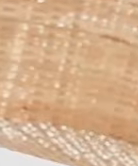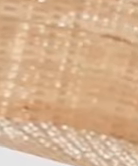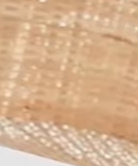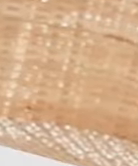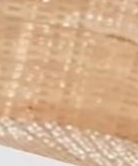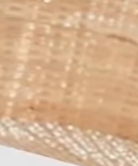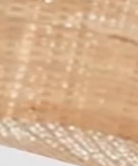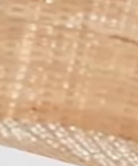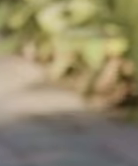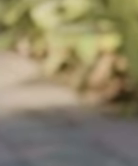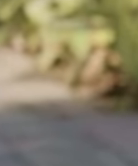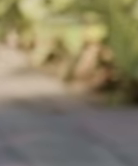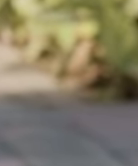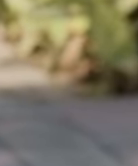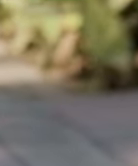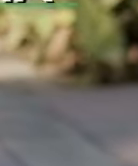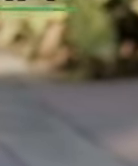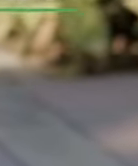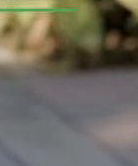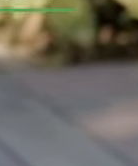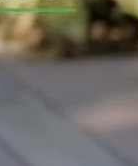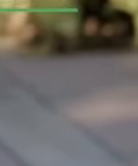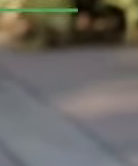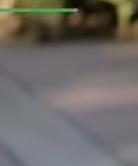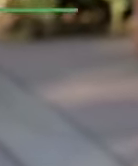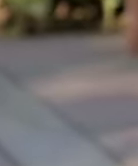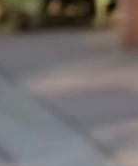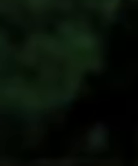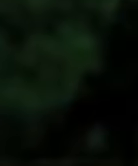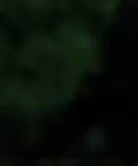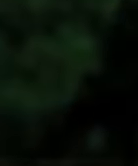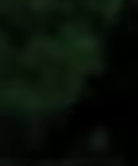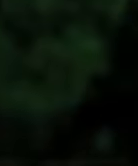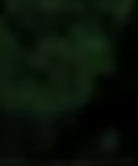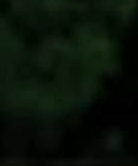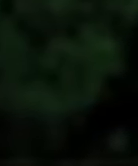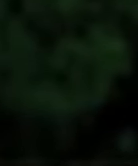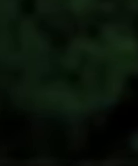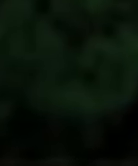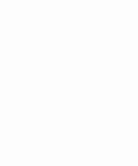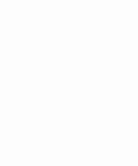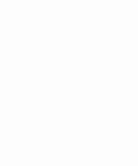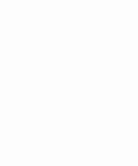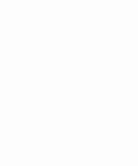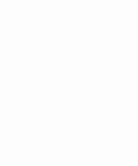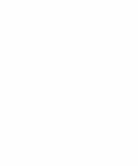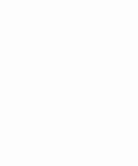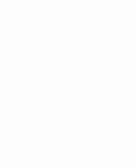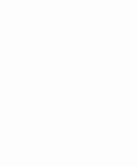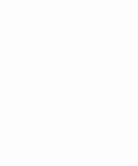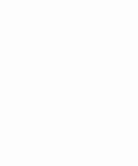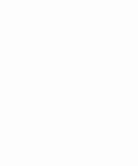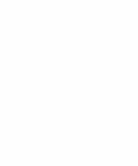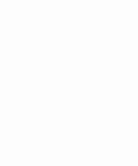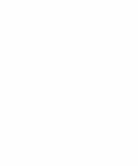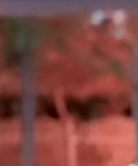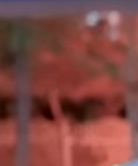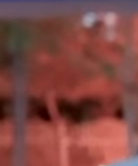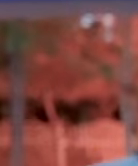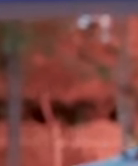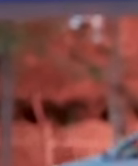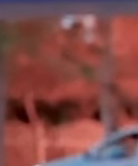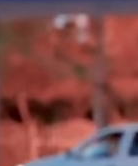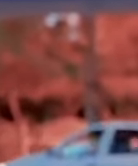con hijos en educación básica y la beca universal para estudiantes de preparatoria la 4T también es verde partido verde